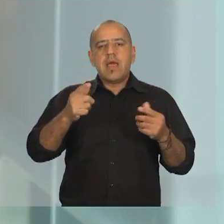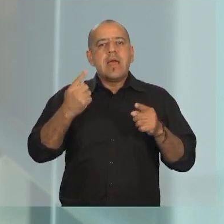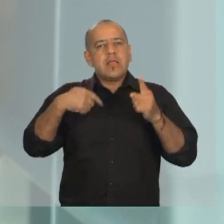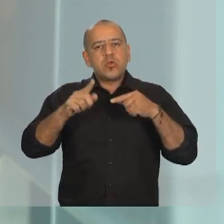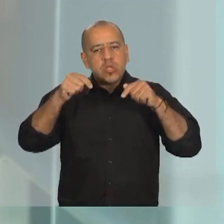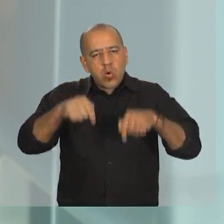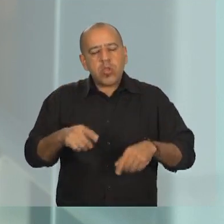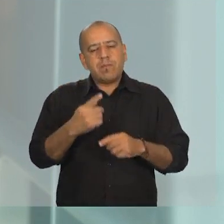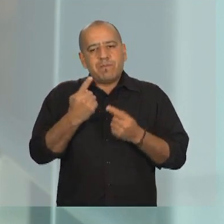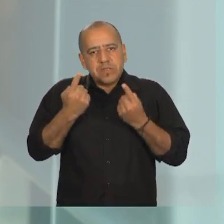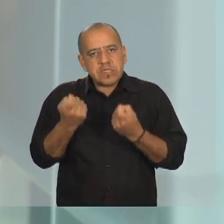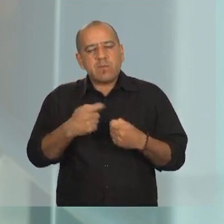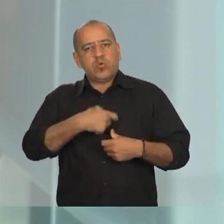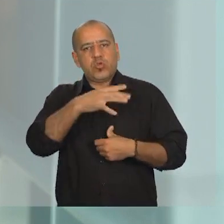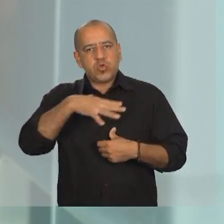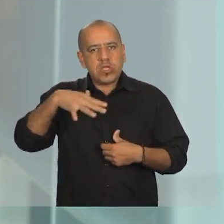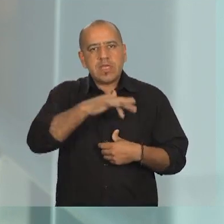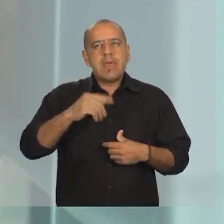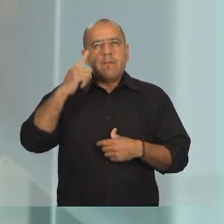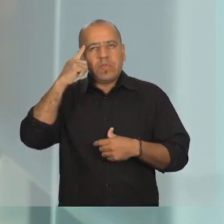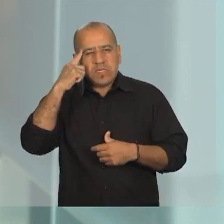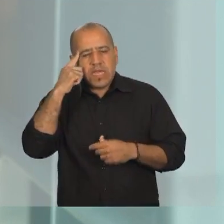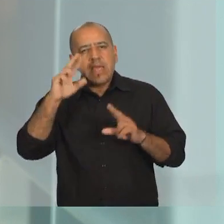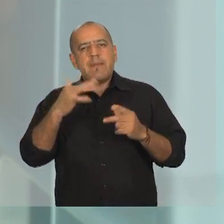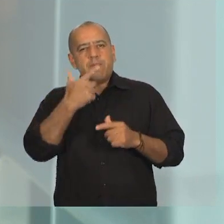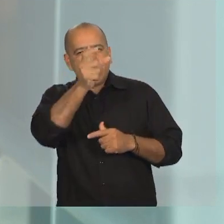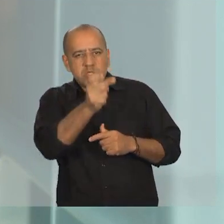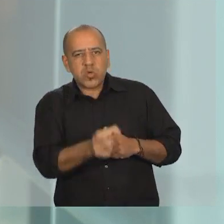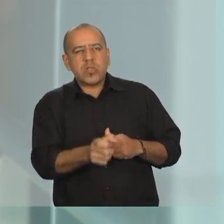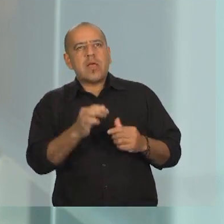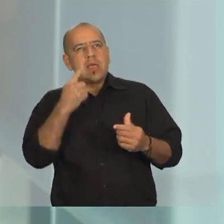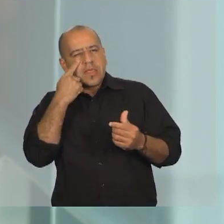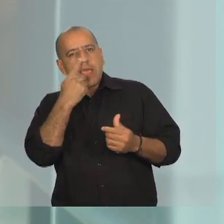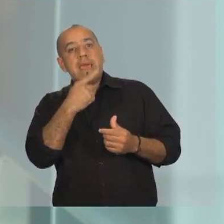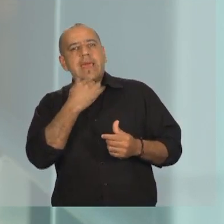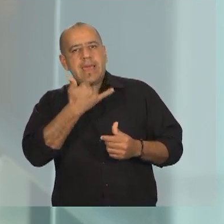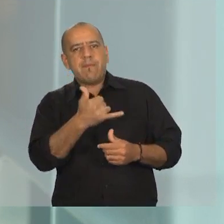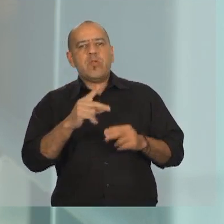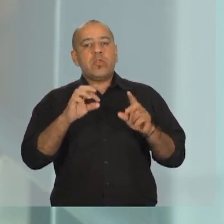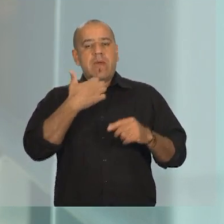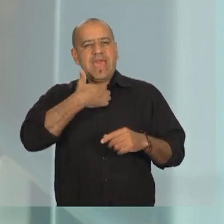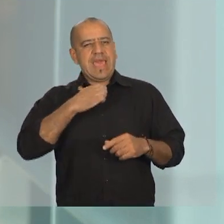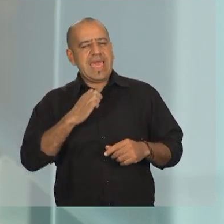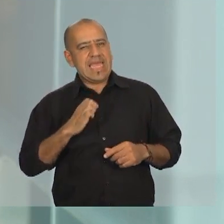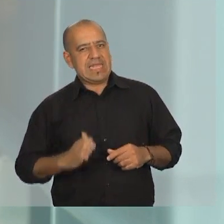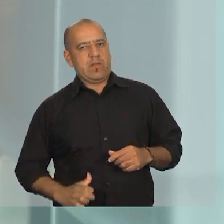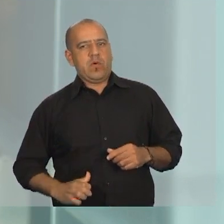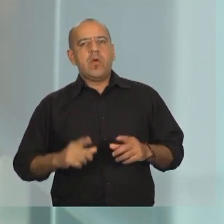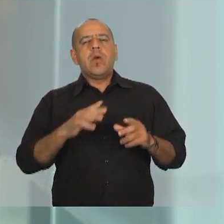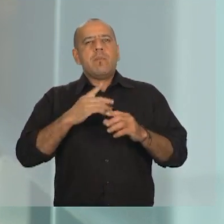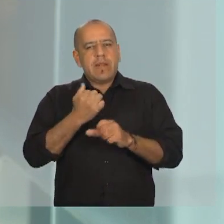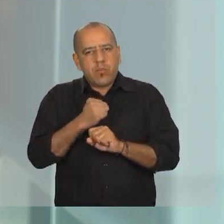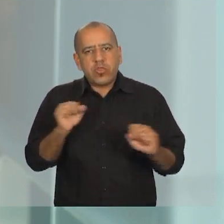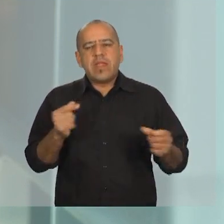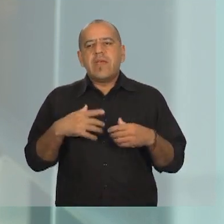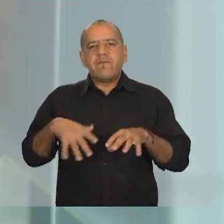sociedad necesitamos reflejarnos en referentes éticos que con sus luchas nos legaron la enseñanza de convivir en